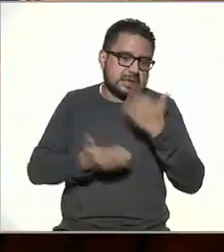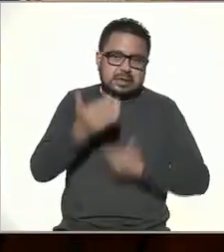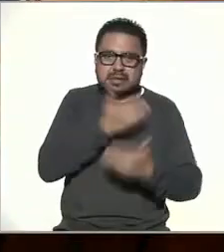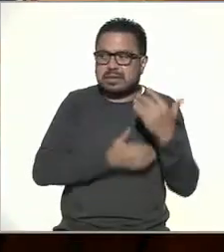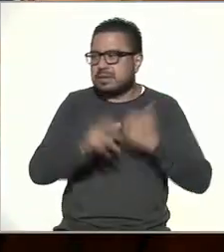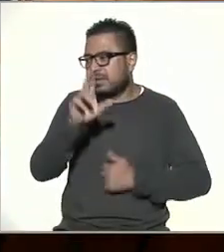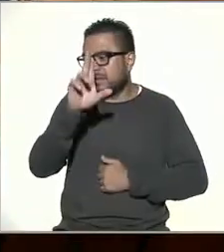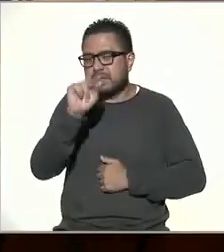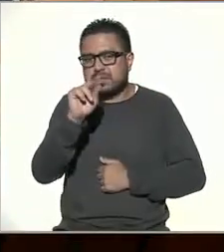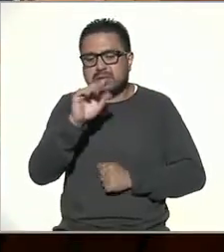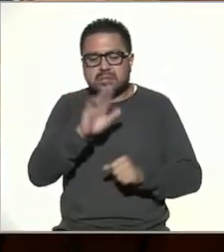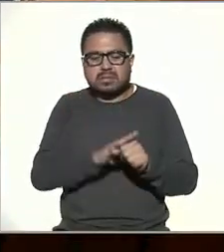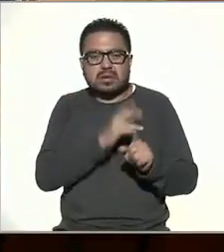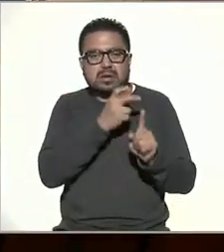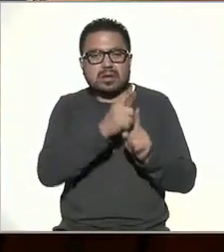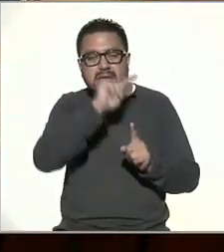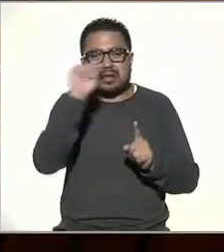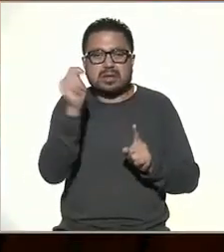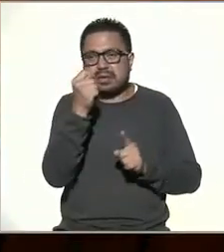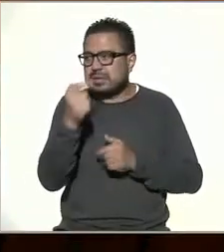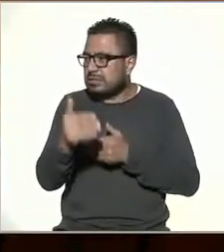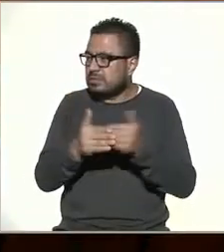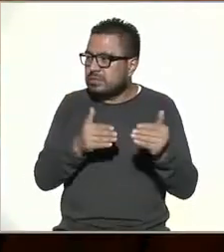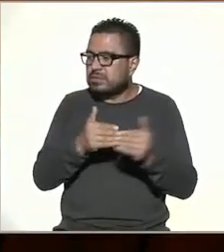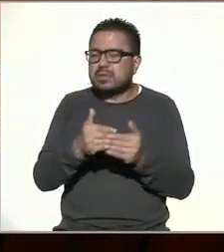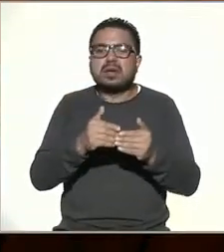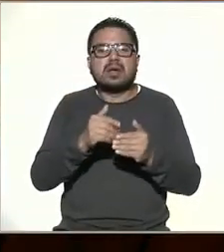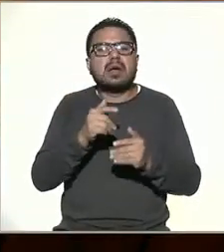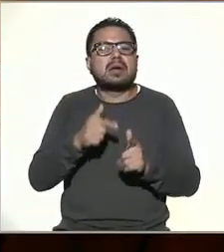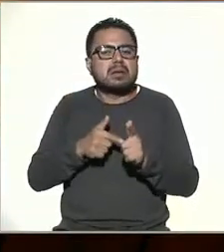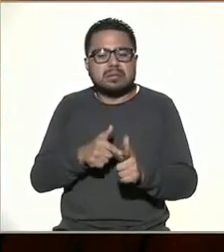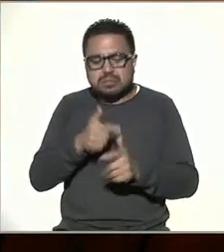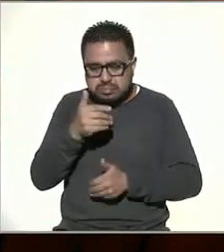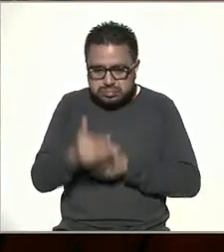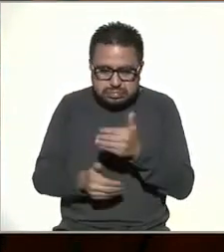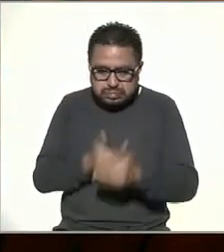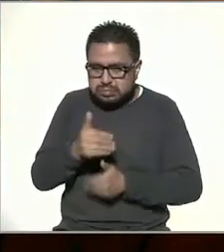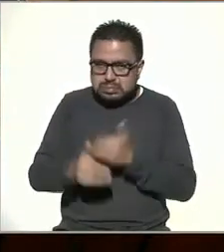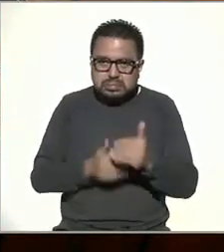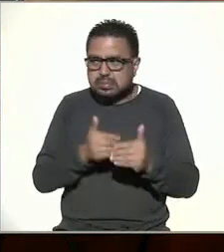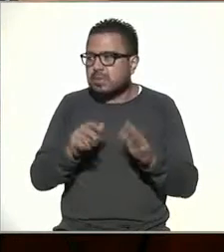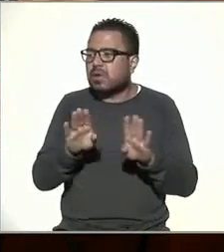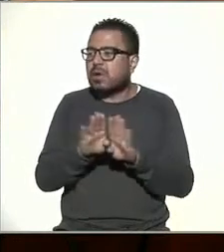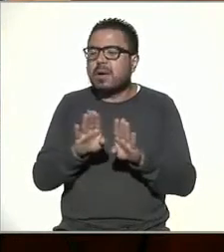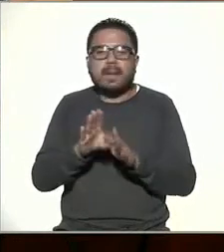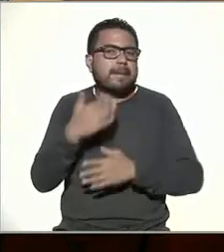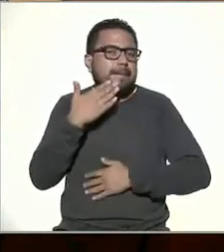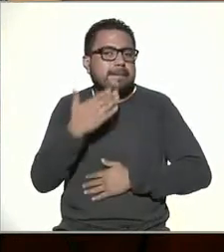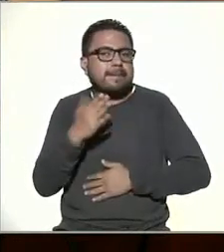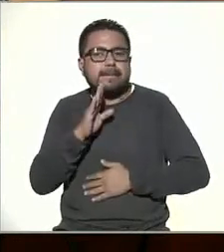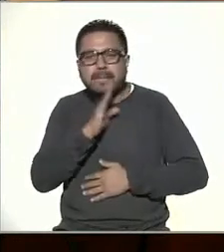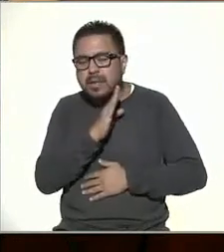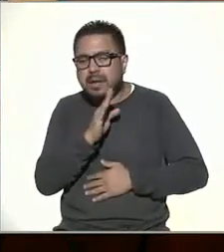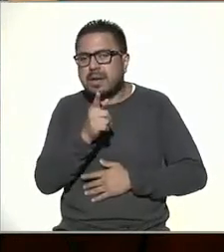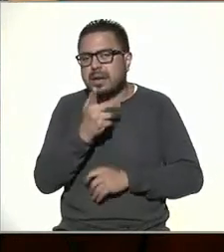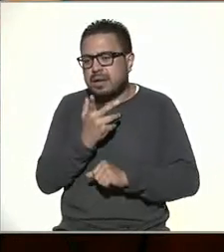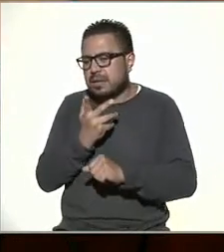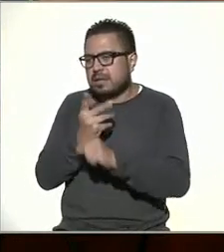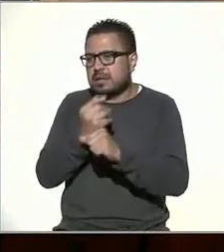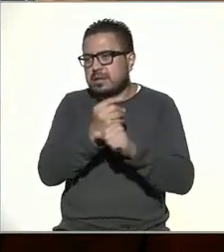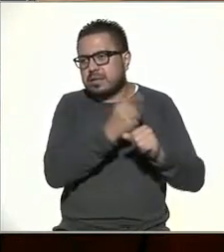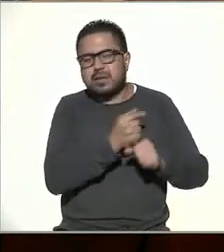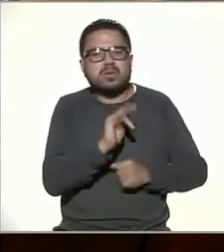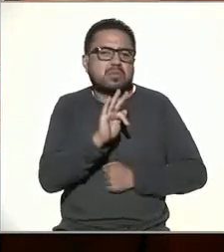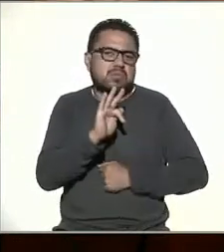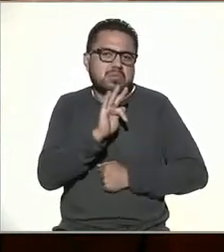tecnologías es innovación, ¿no? Es como que queremos ir hacia adelante, no hacia atrás, entonces es como tomar lo bueno, arreglar lo que se